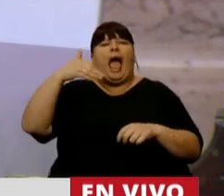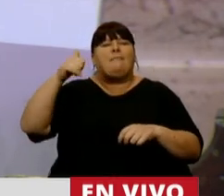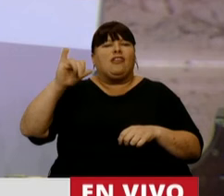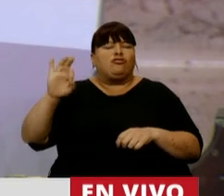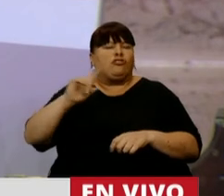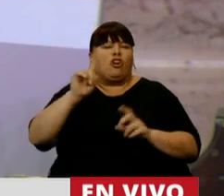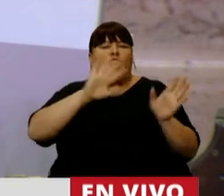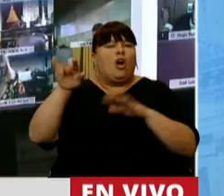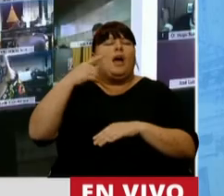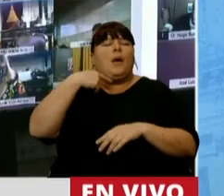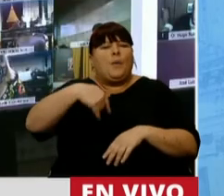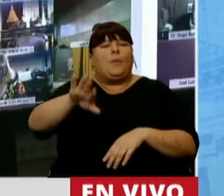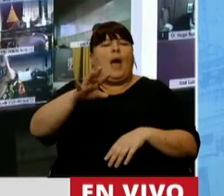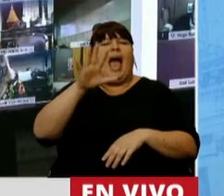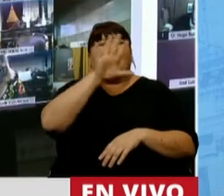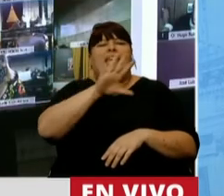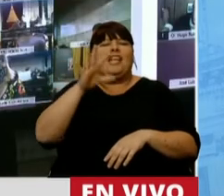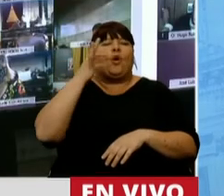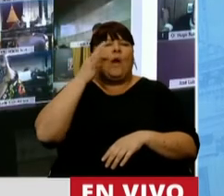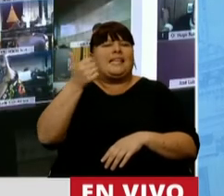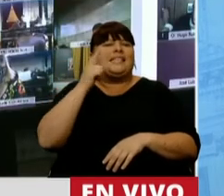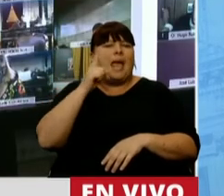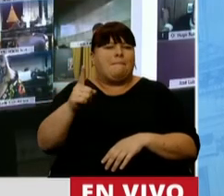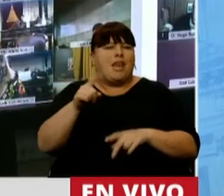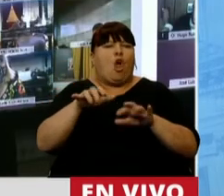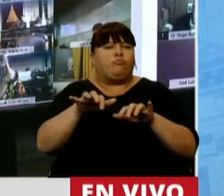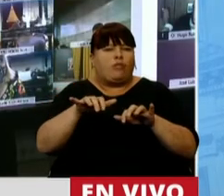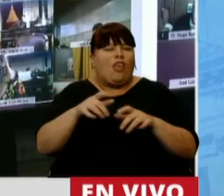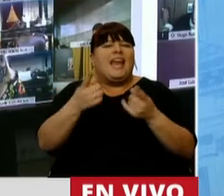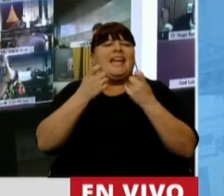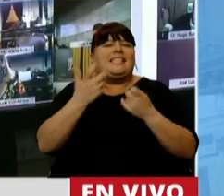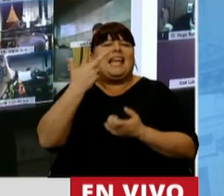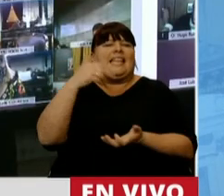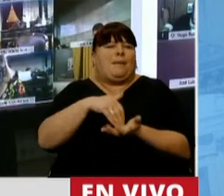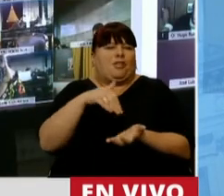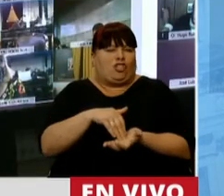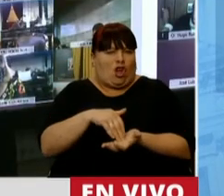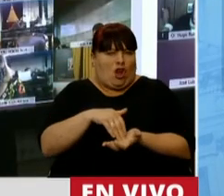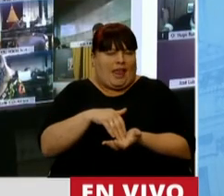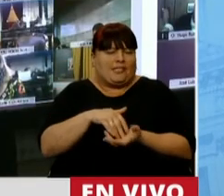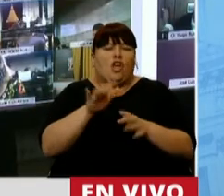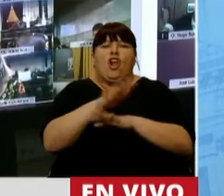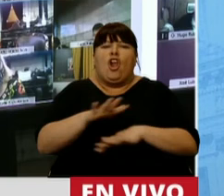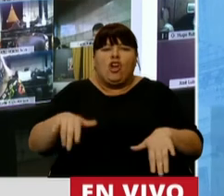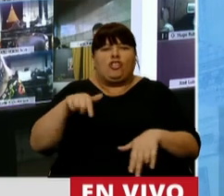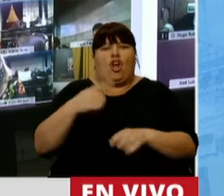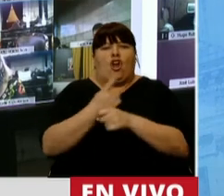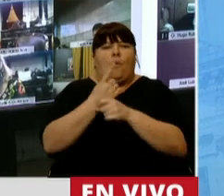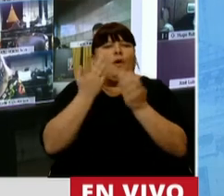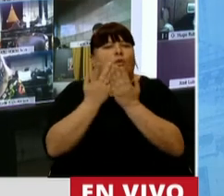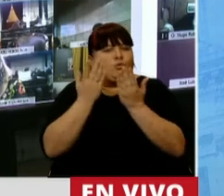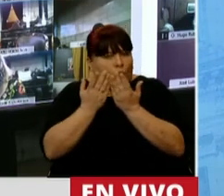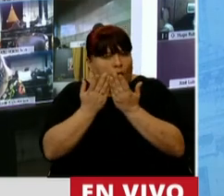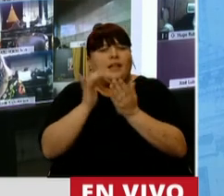546.000 computadoras y se necesitan 3 millones. Los niños que hoy no pueden